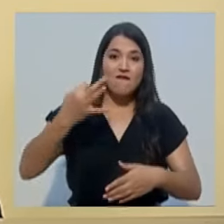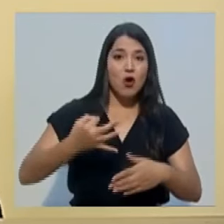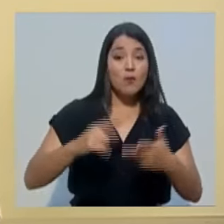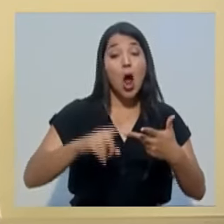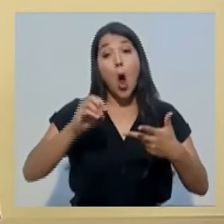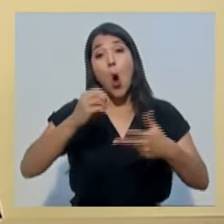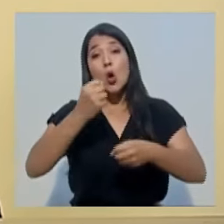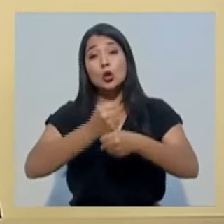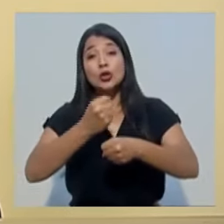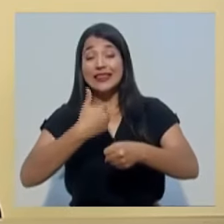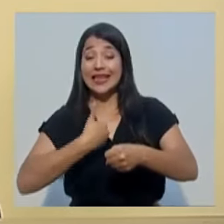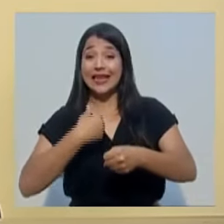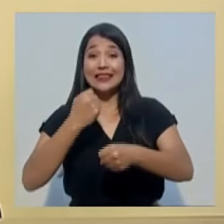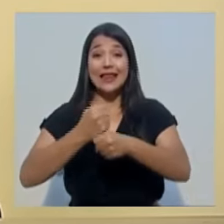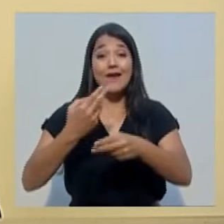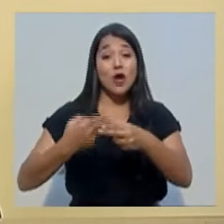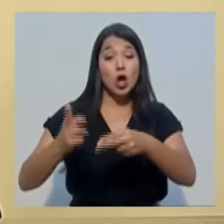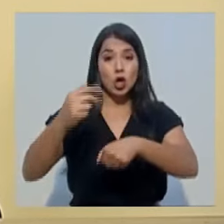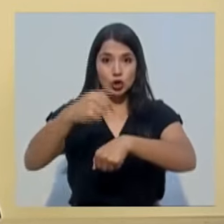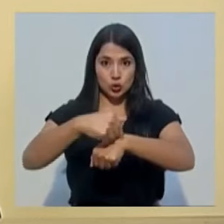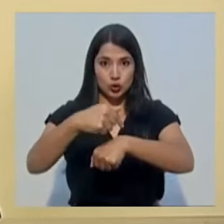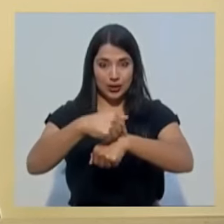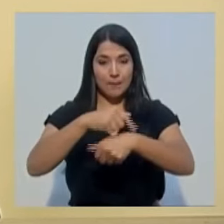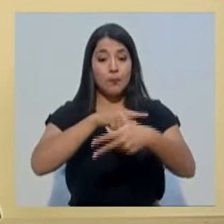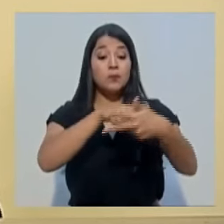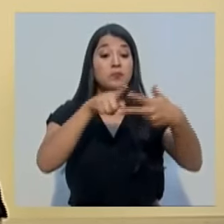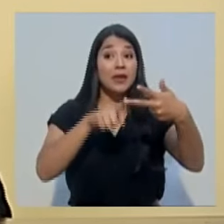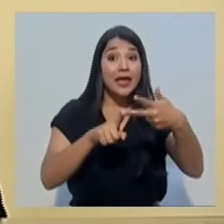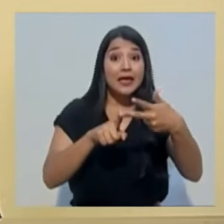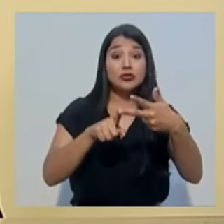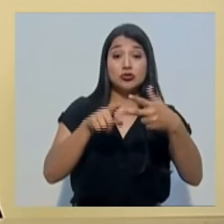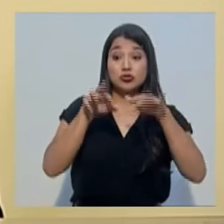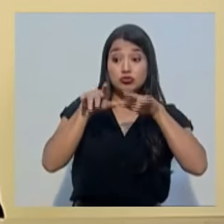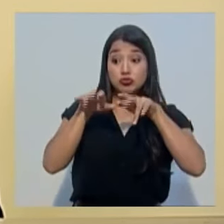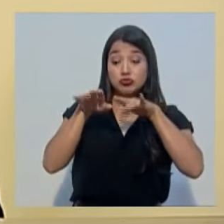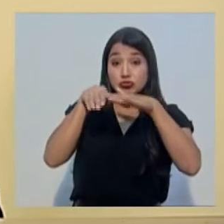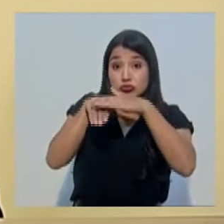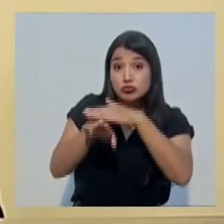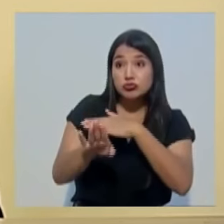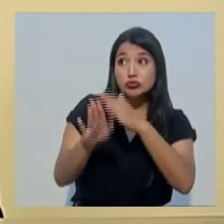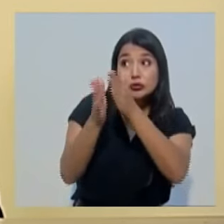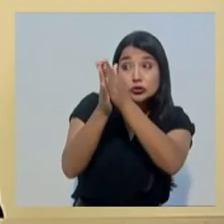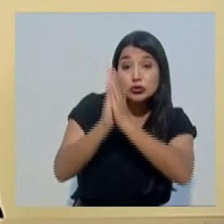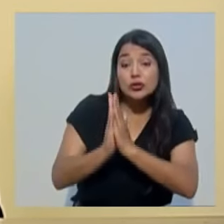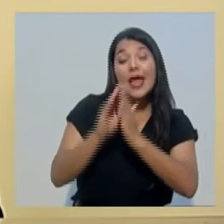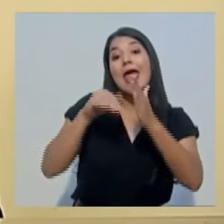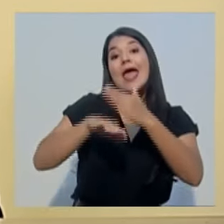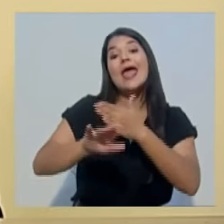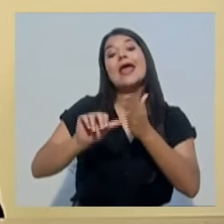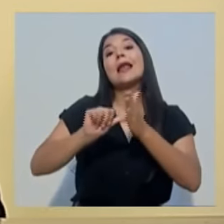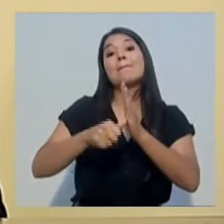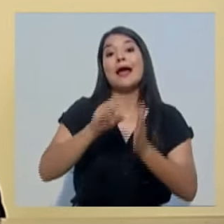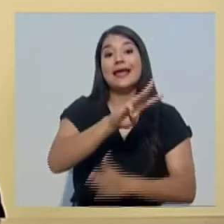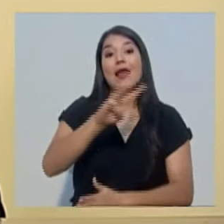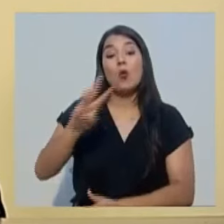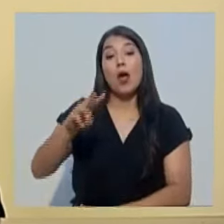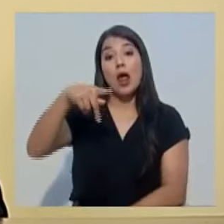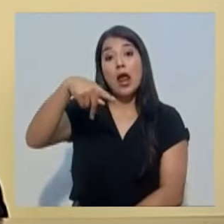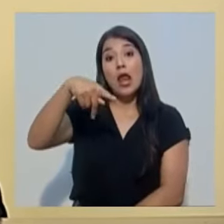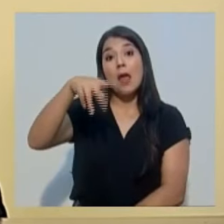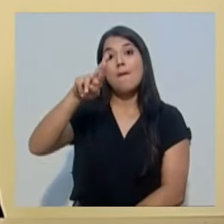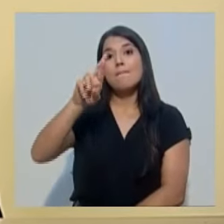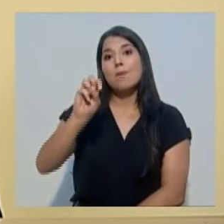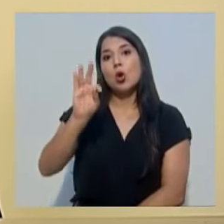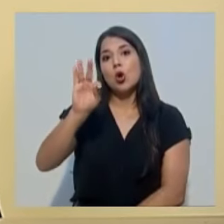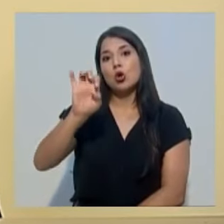que, teniendo una afectación laboral, ingresaron su solicitud a la plataforma proteger.go.cr, pero que